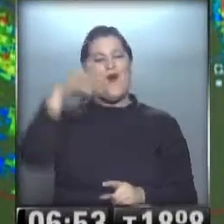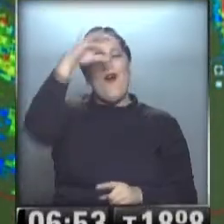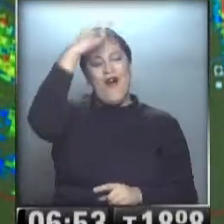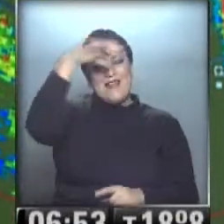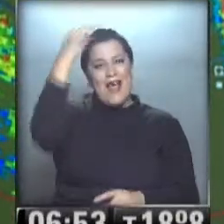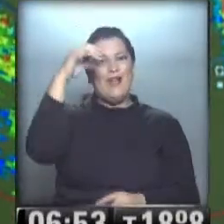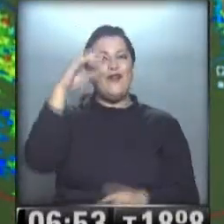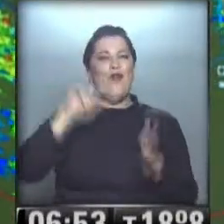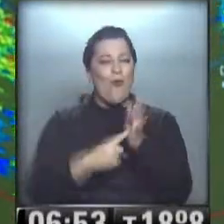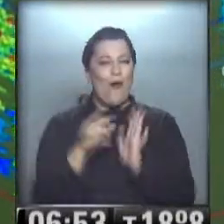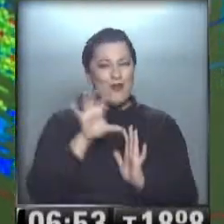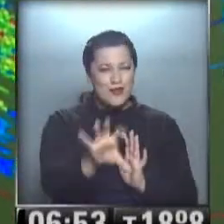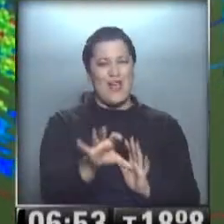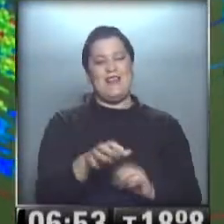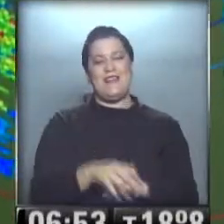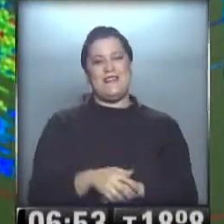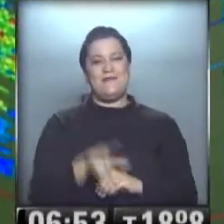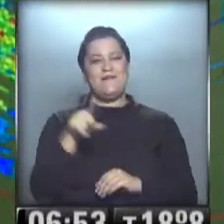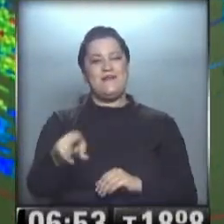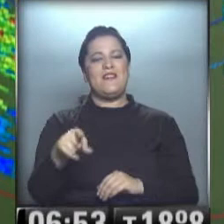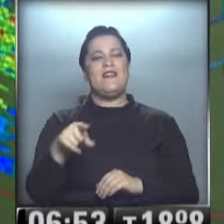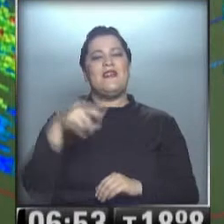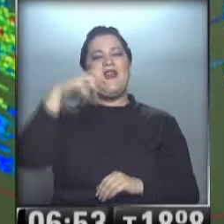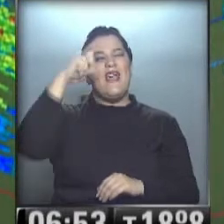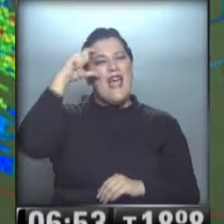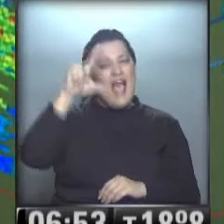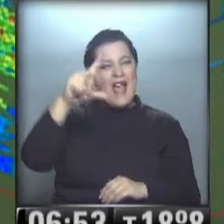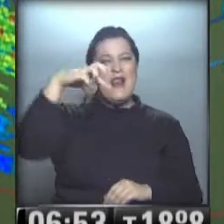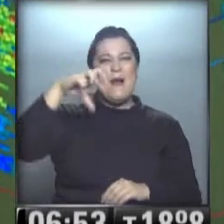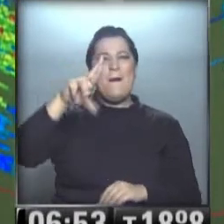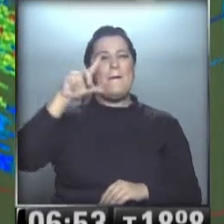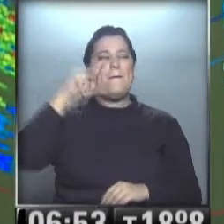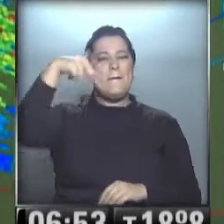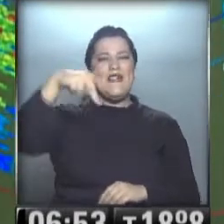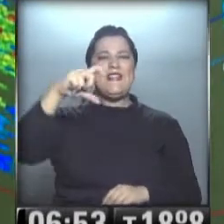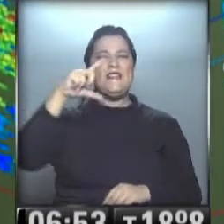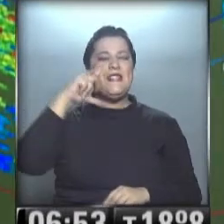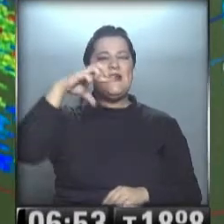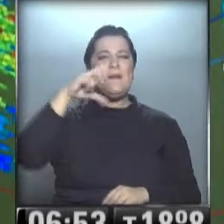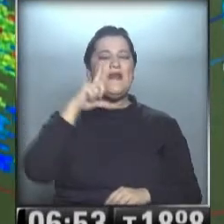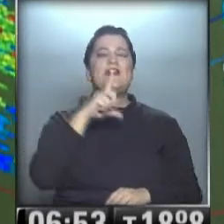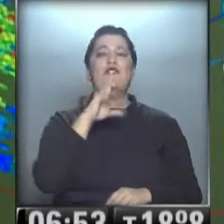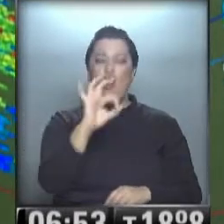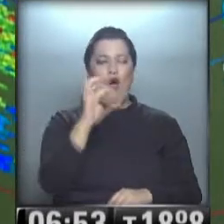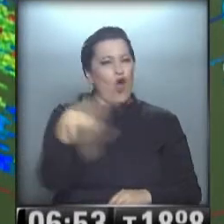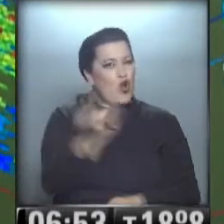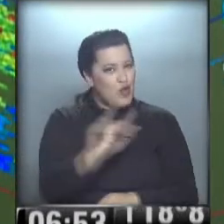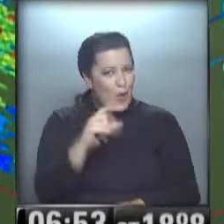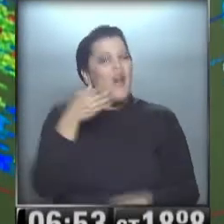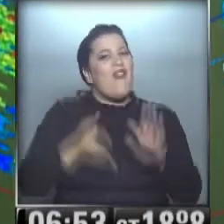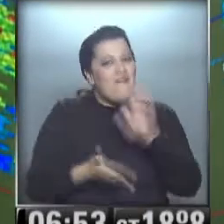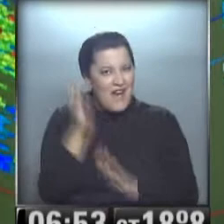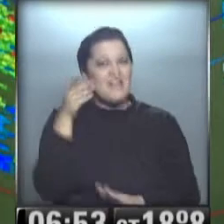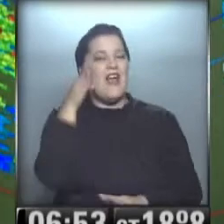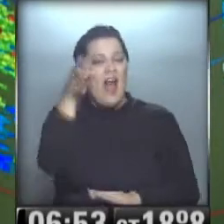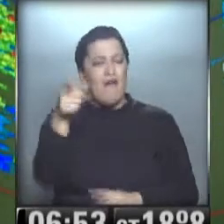dirigido por Eduardo Gondel, El Príncipe. Disfrútenlo, compártanlo. Si pueden verlo, no se lo pierdan, ¿eh? Está en el teatro. Ganó